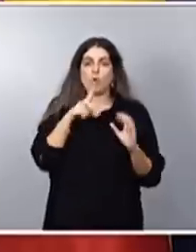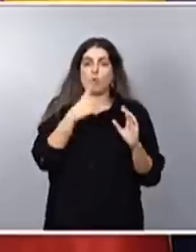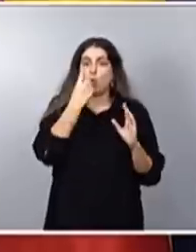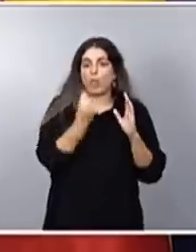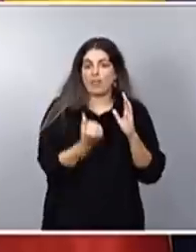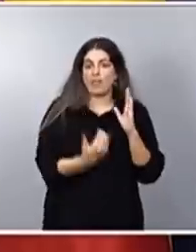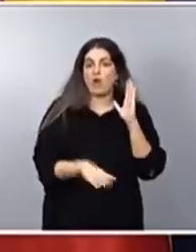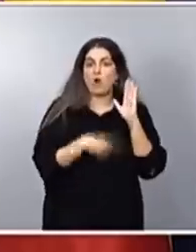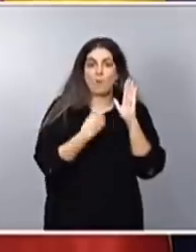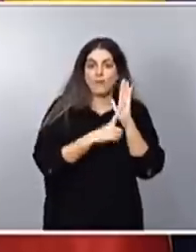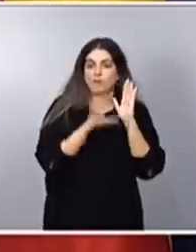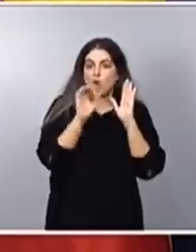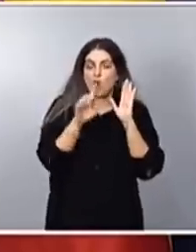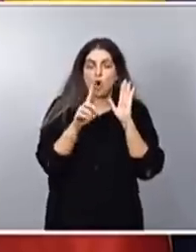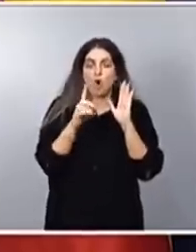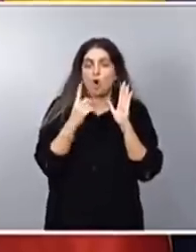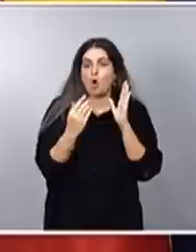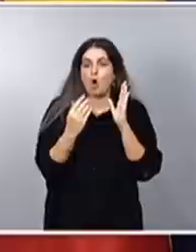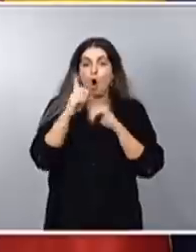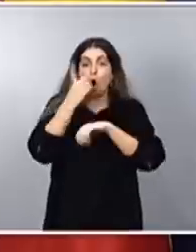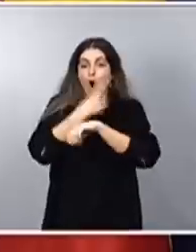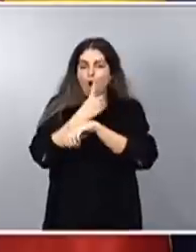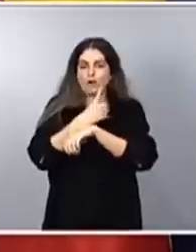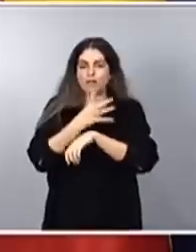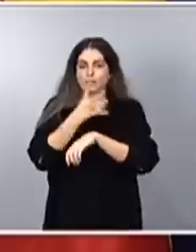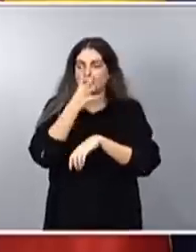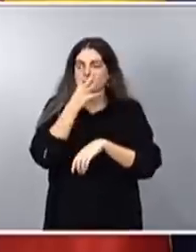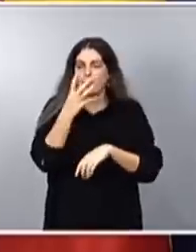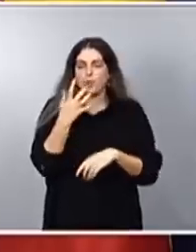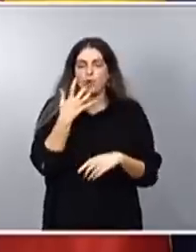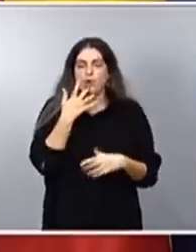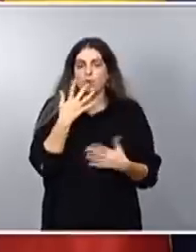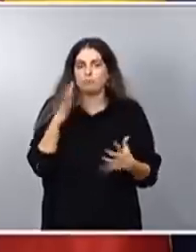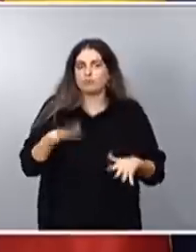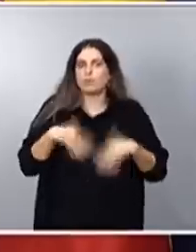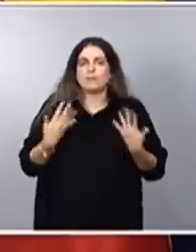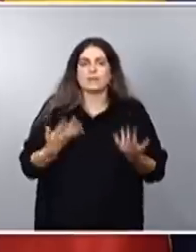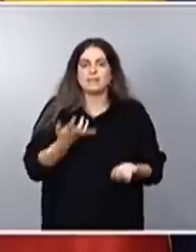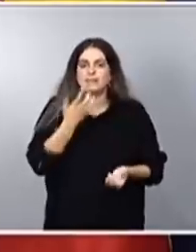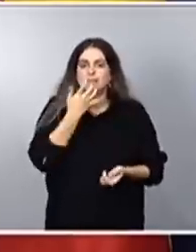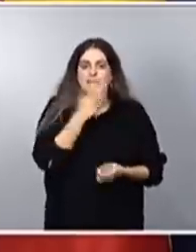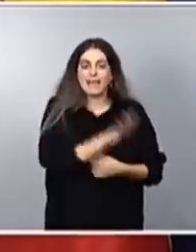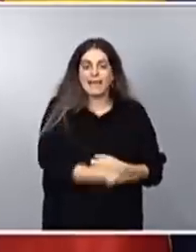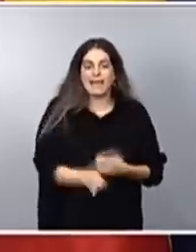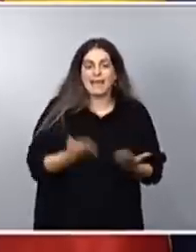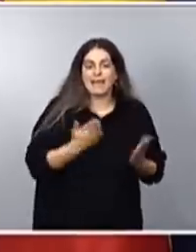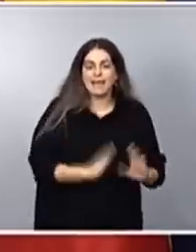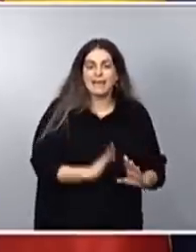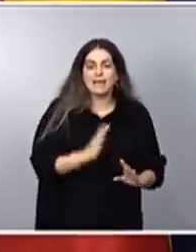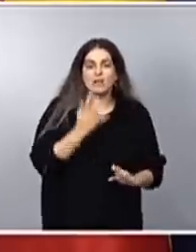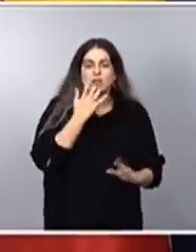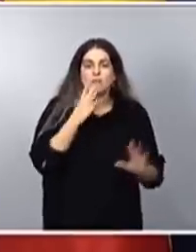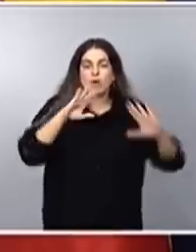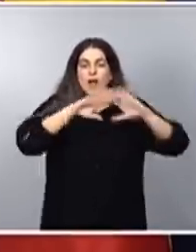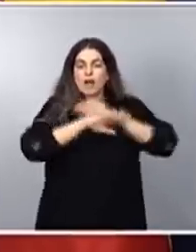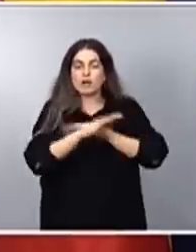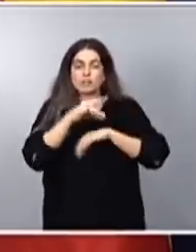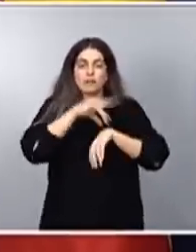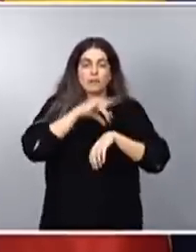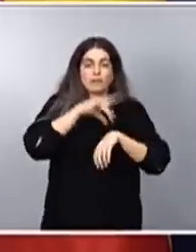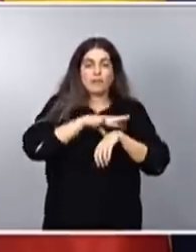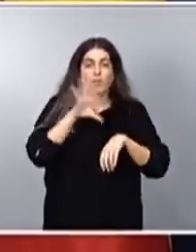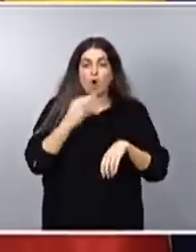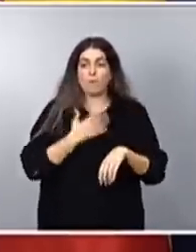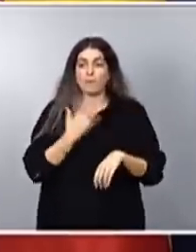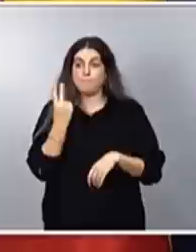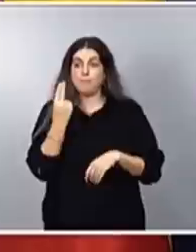causa de fuerza mayor. Es decir, que si el niño o la niña se ha puesto malo durante la noche o si tienes que acompañar a tu pareja a una